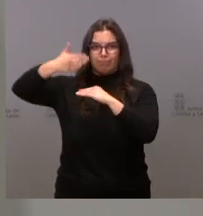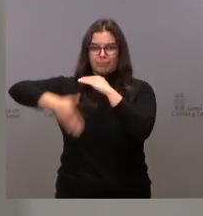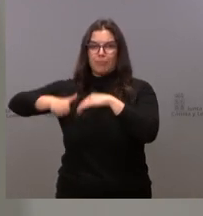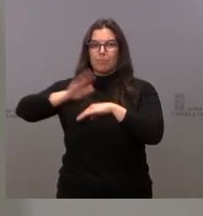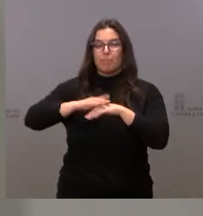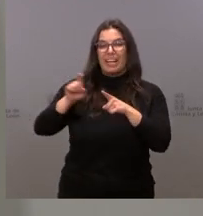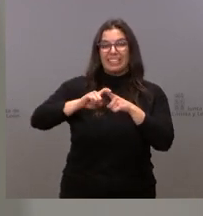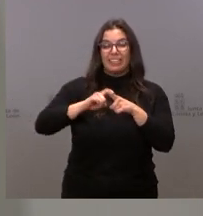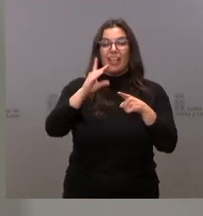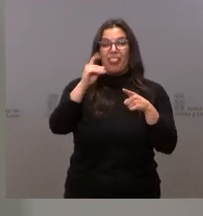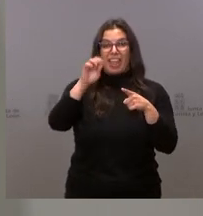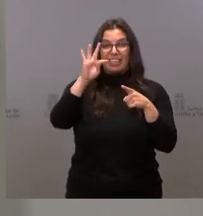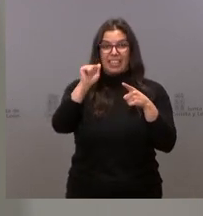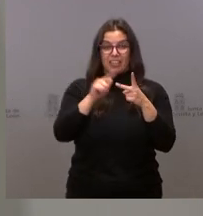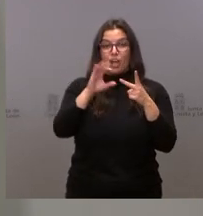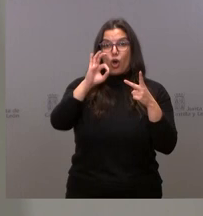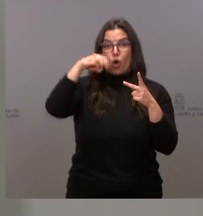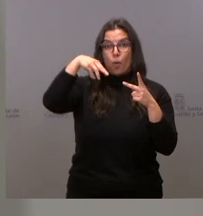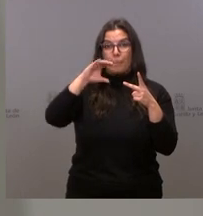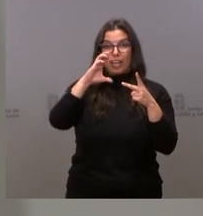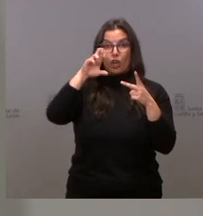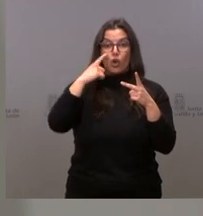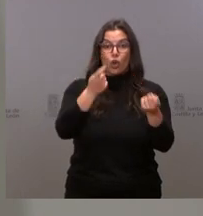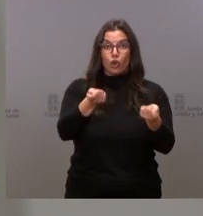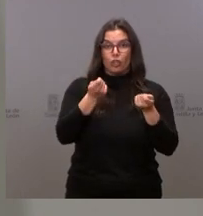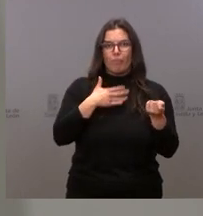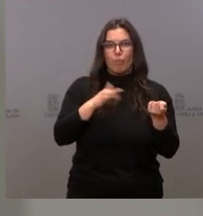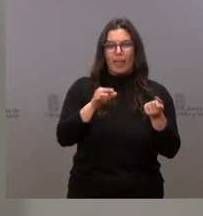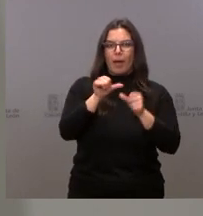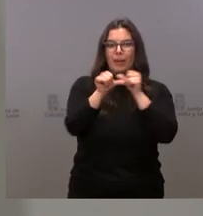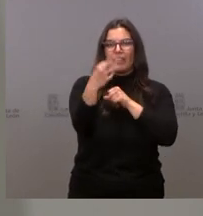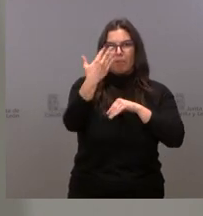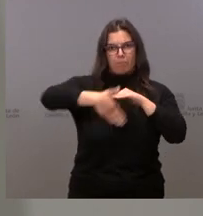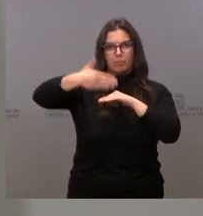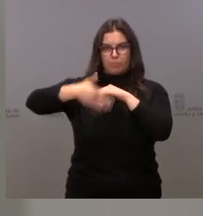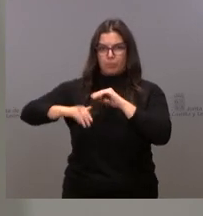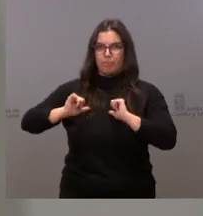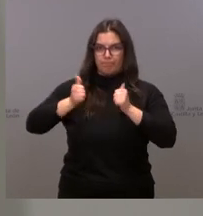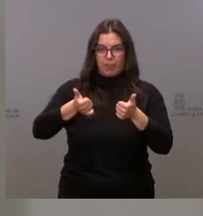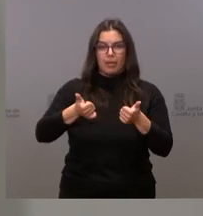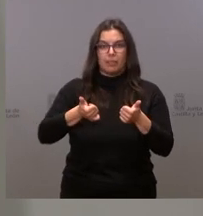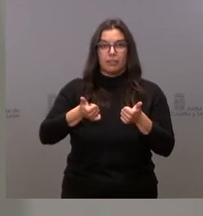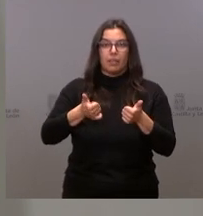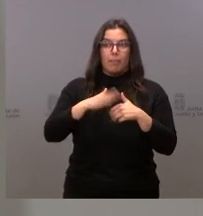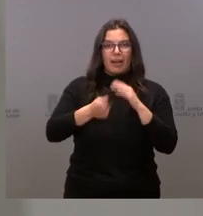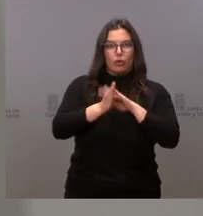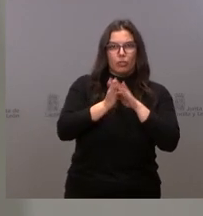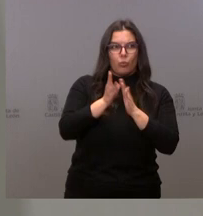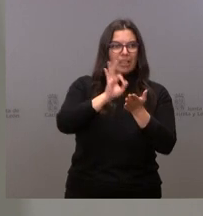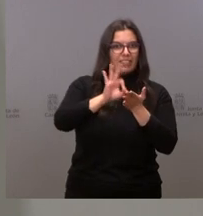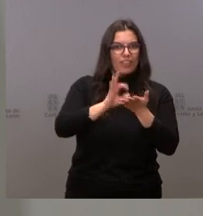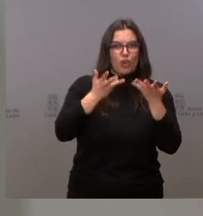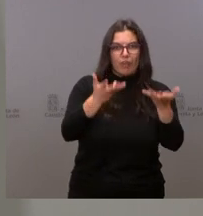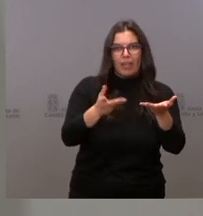y Omicron y mantener manejable nuestra prestación de servicios y nuestra asistencia sanitaria.